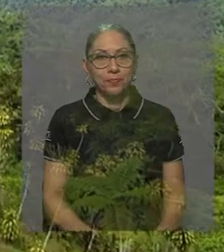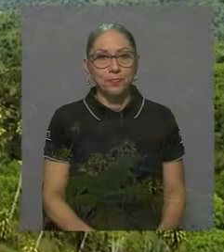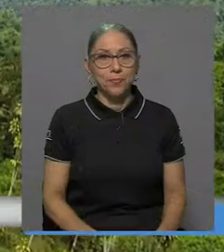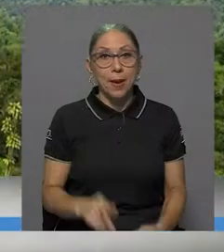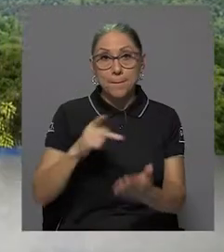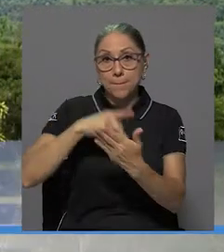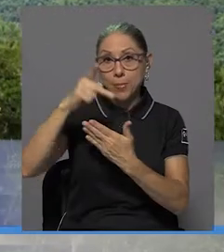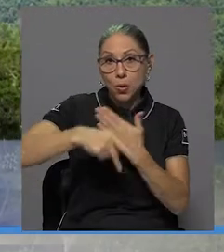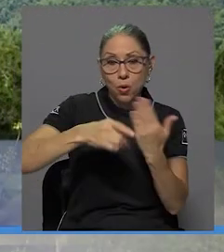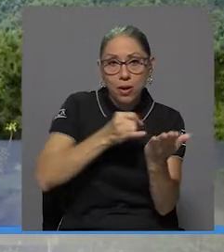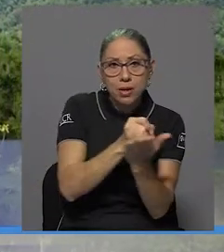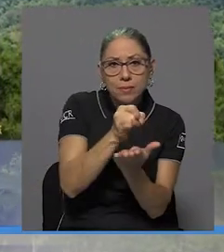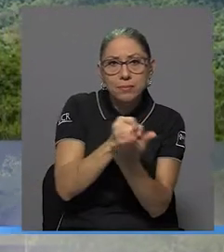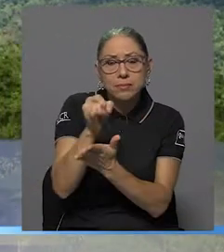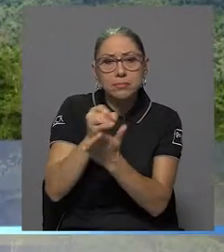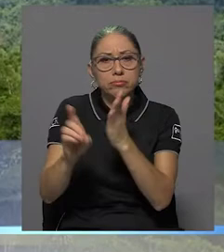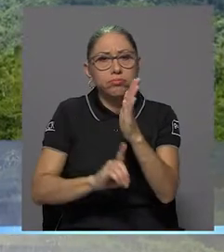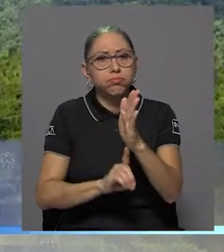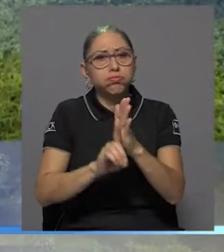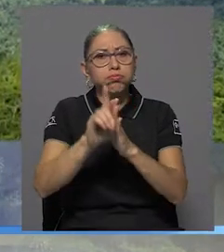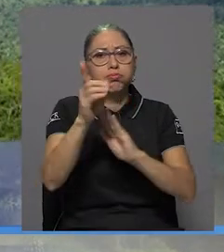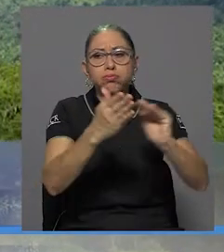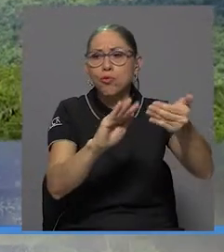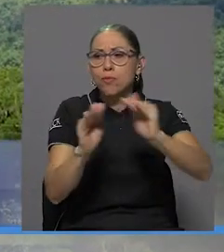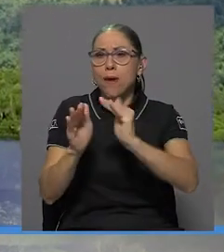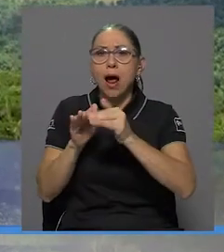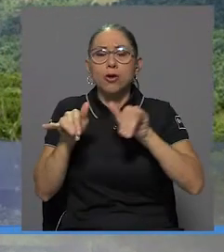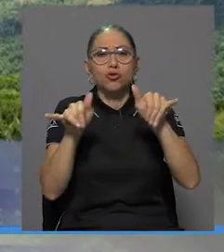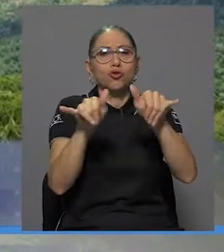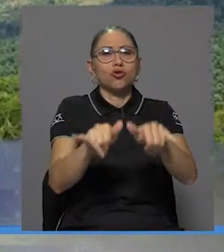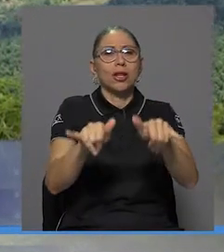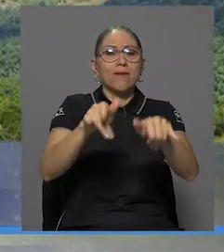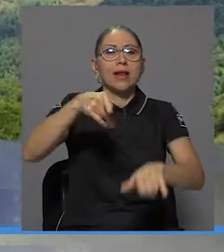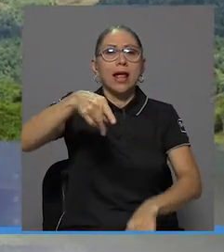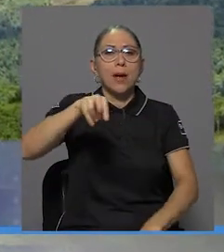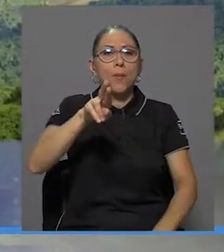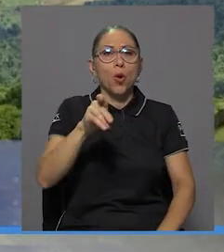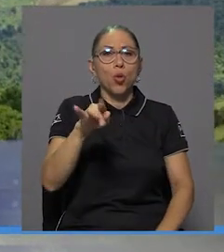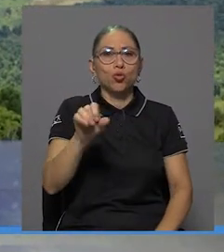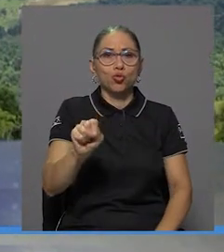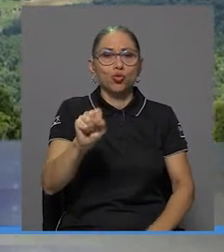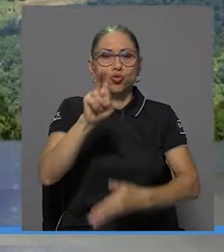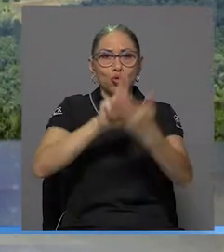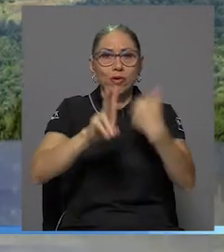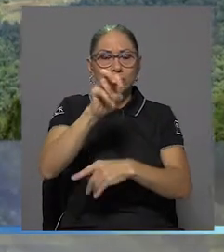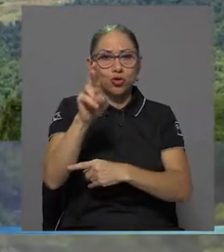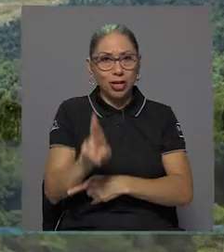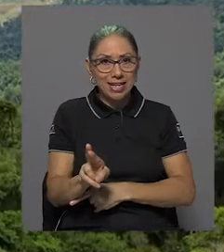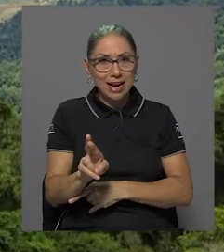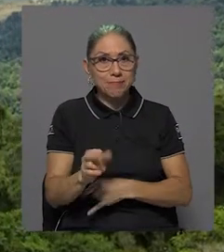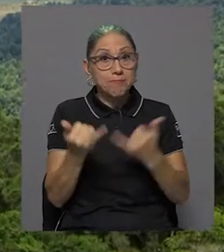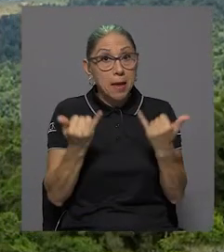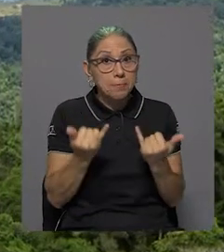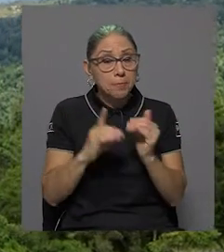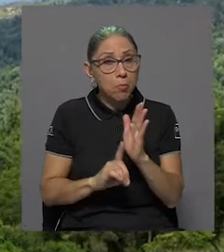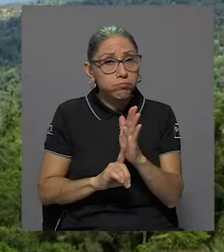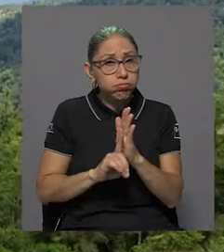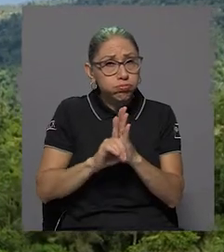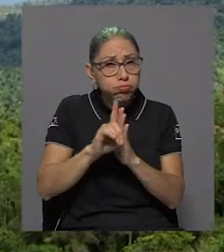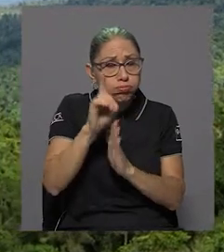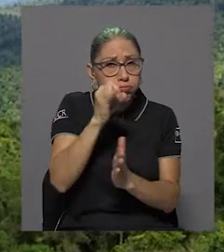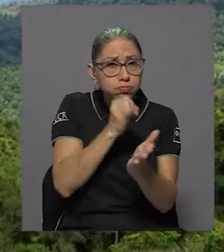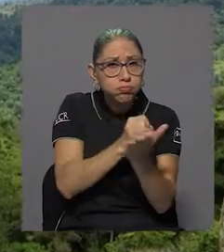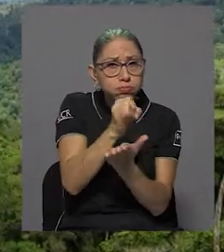El Programa de Investigación en Desarrollo Urbano Sostenible, PRODUS, de la Universidad de Costa Rica, está desarrollando una